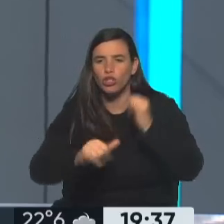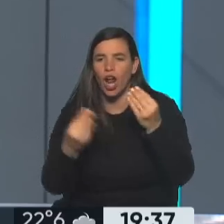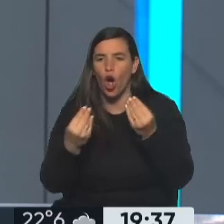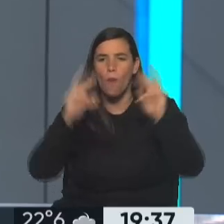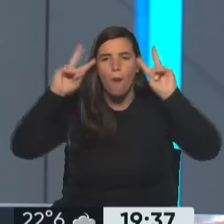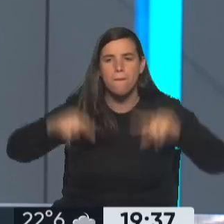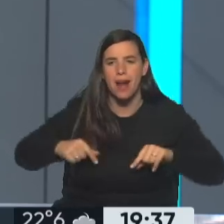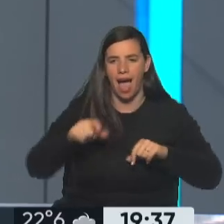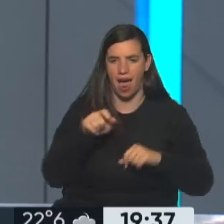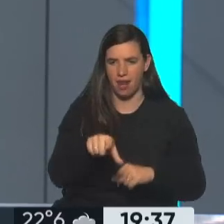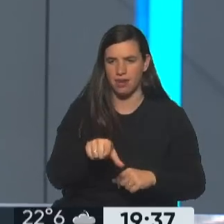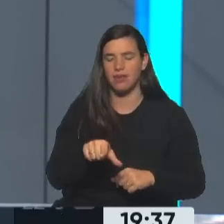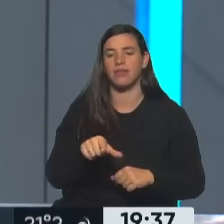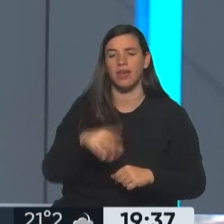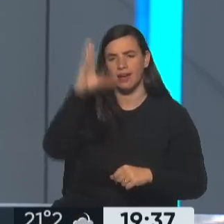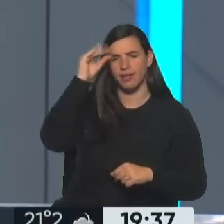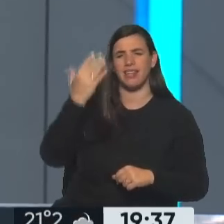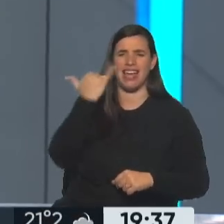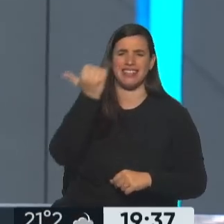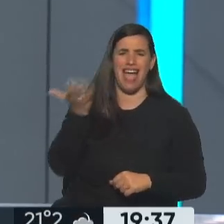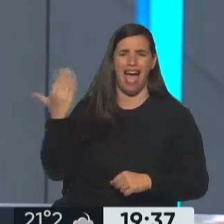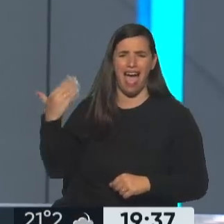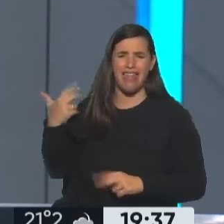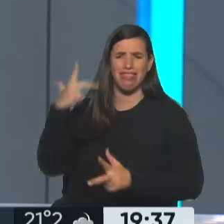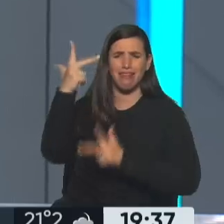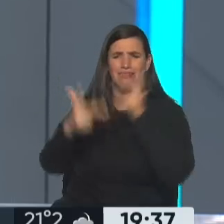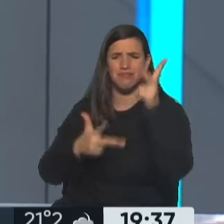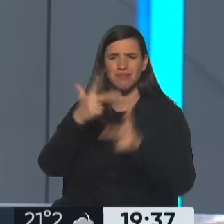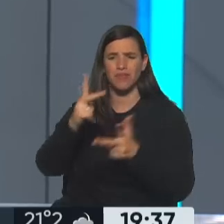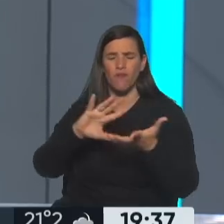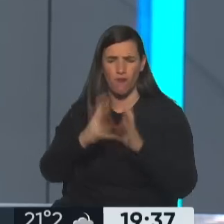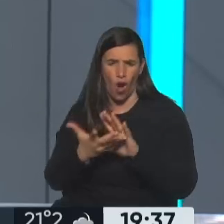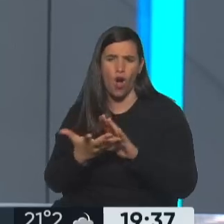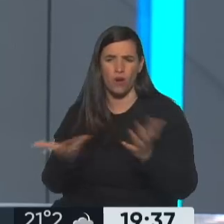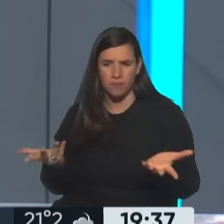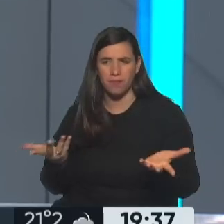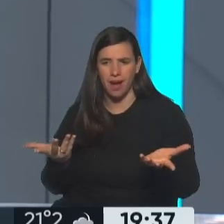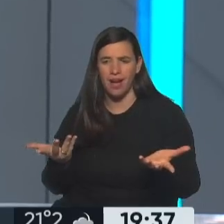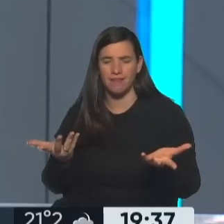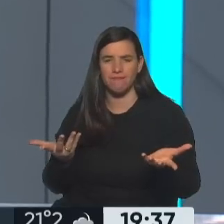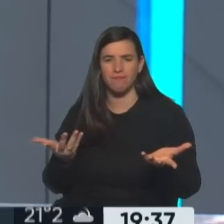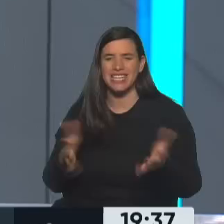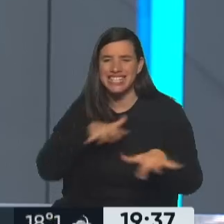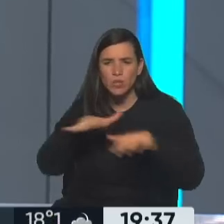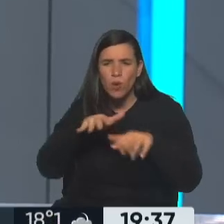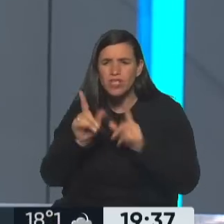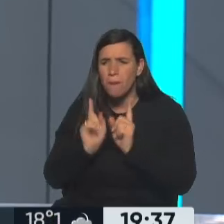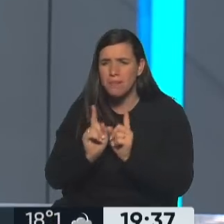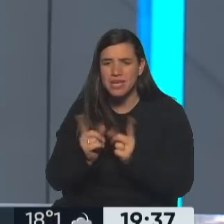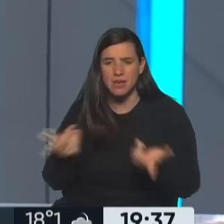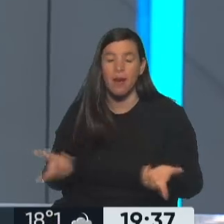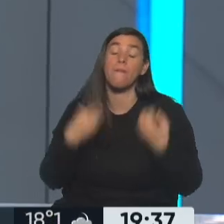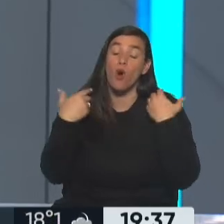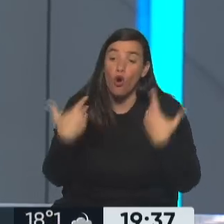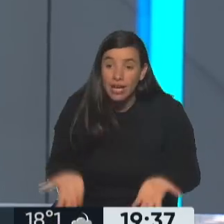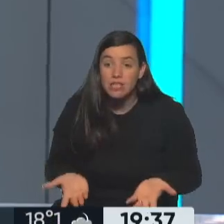en las últimas cartas, que fueron ya varias, va a ser el mismo, esté ella o no. El diagnóstico va a ser el mismo, la situación va a ser la misma. Por eso ella